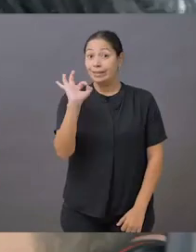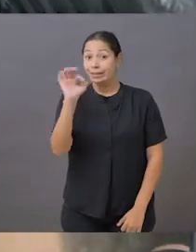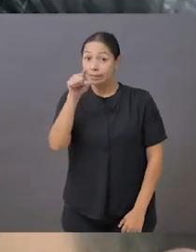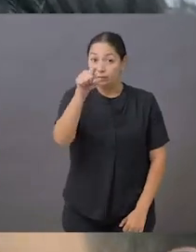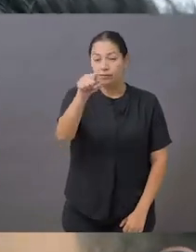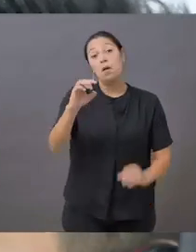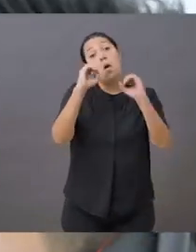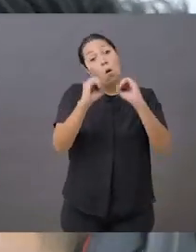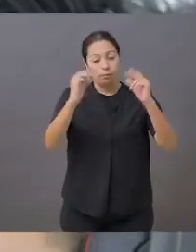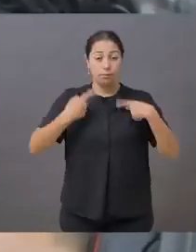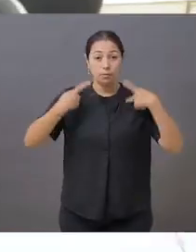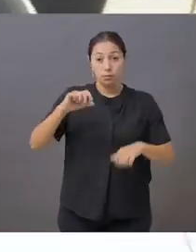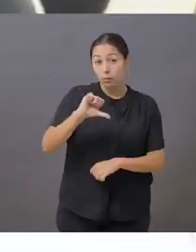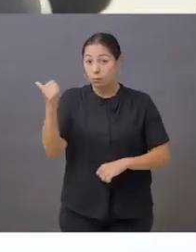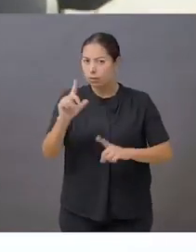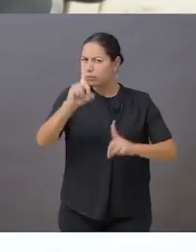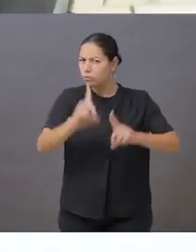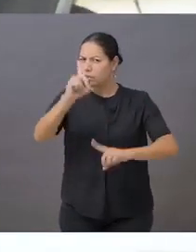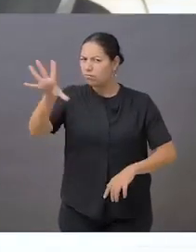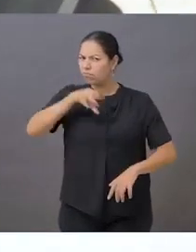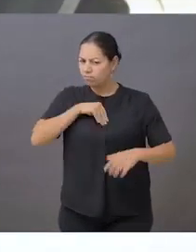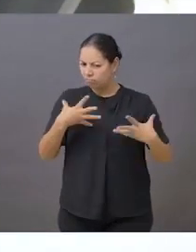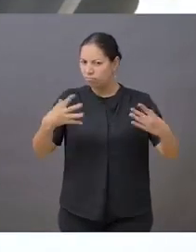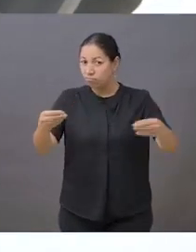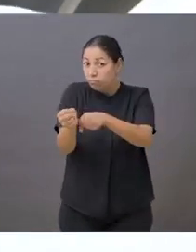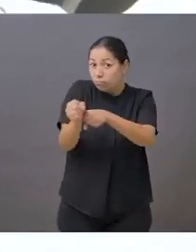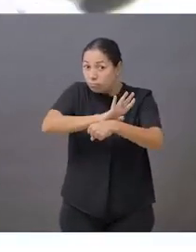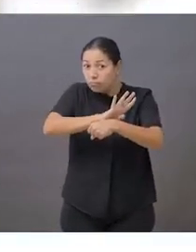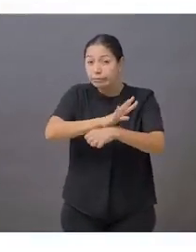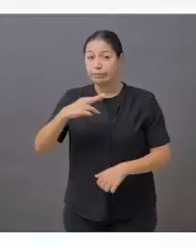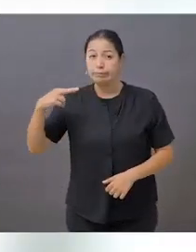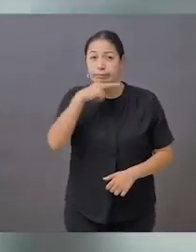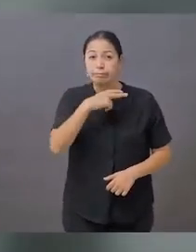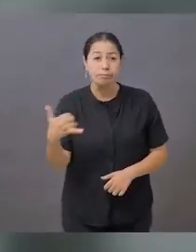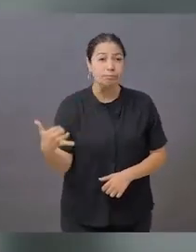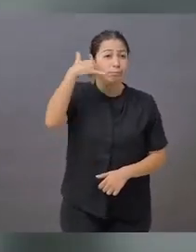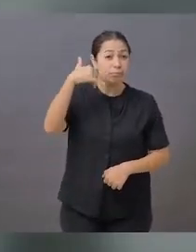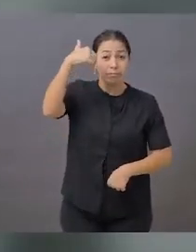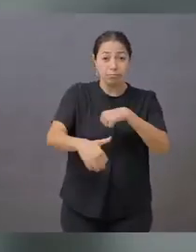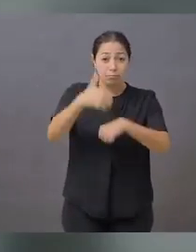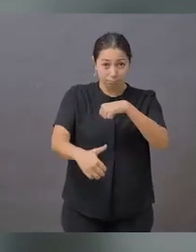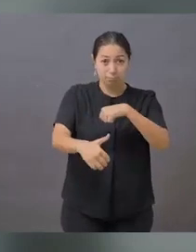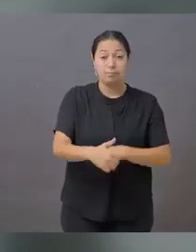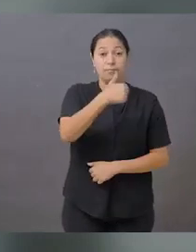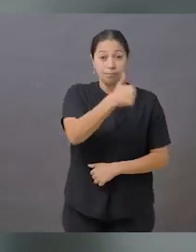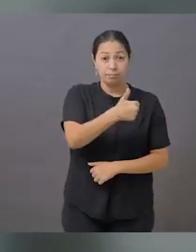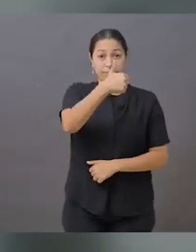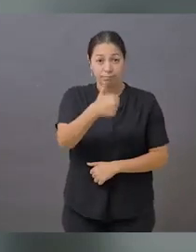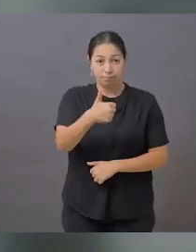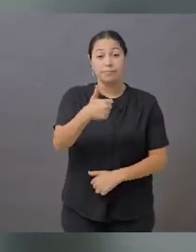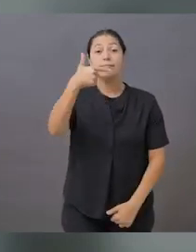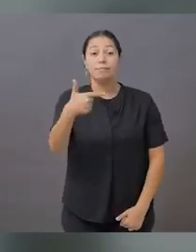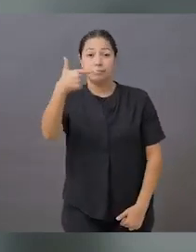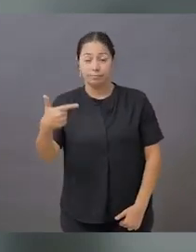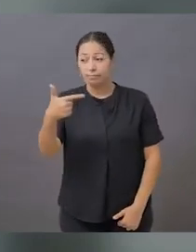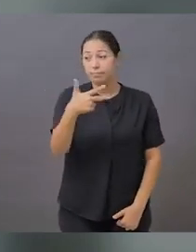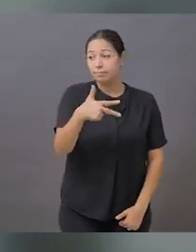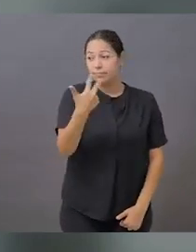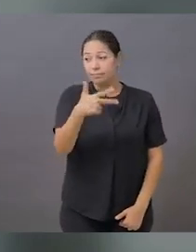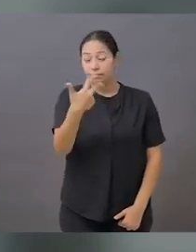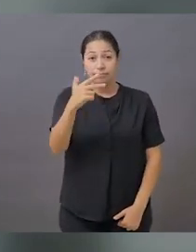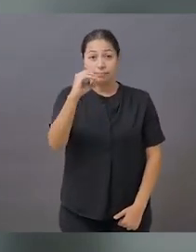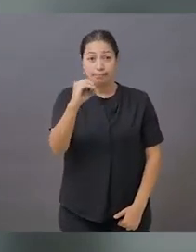Si tú o alguien cercano presenta los síntomas o sospechas de algún contagio, no dudes en llamar al 6677